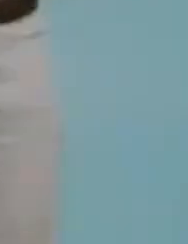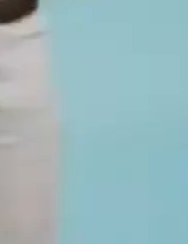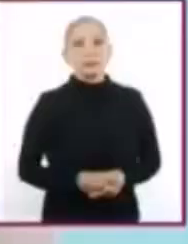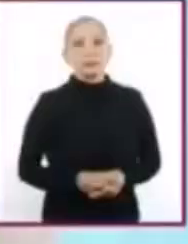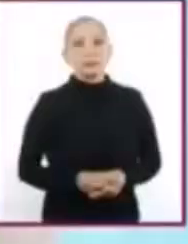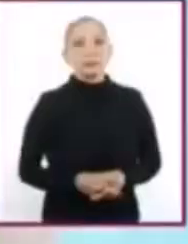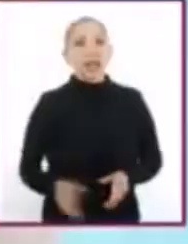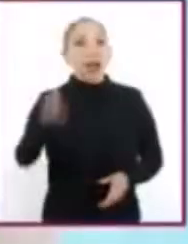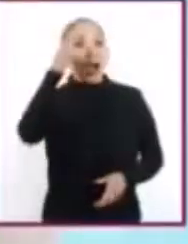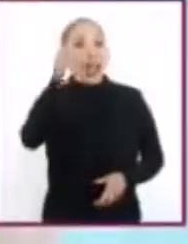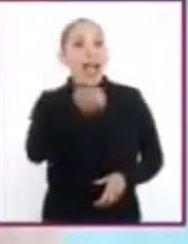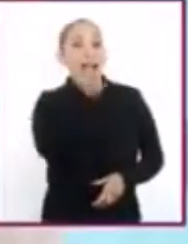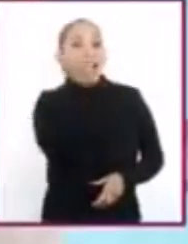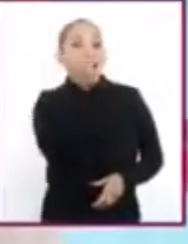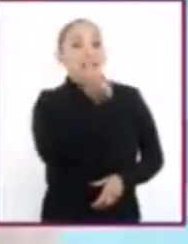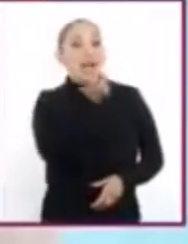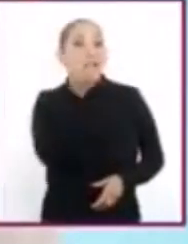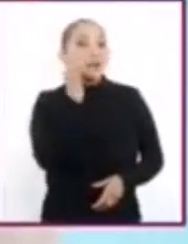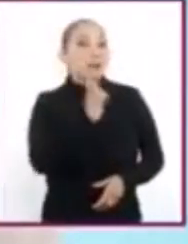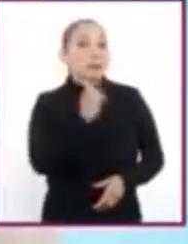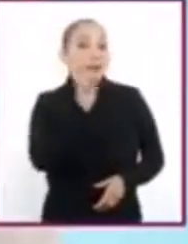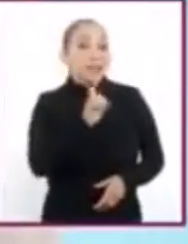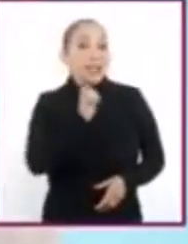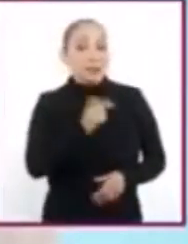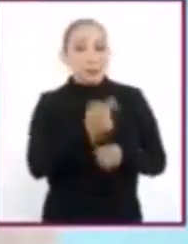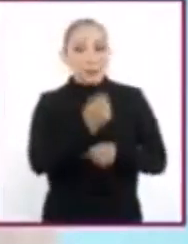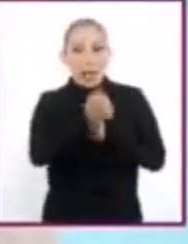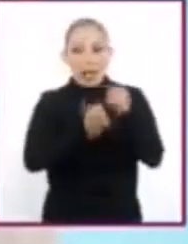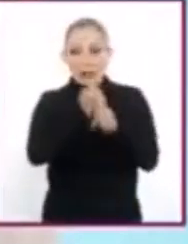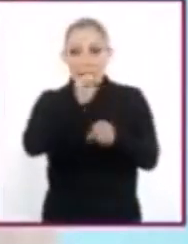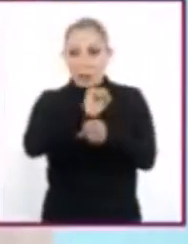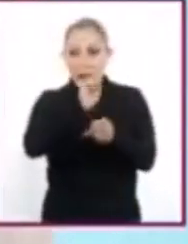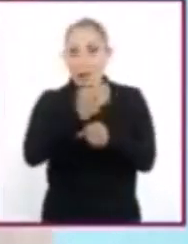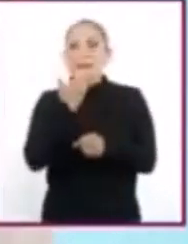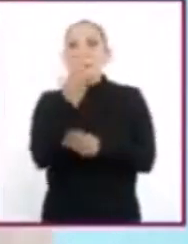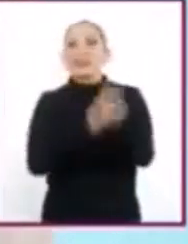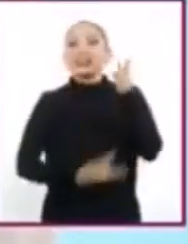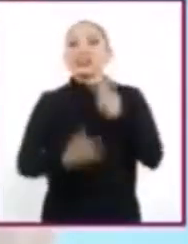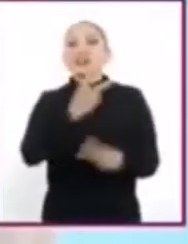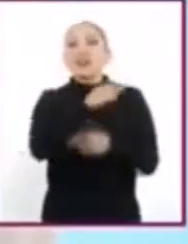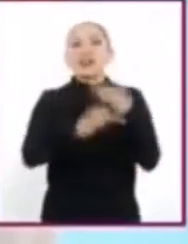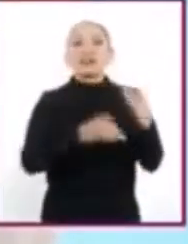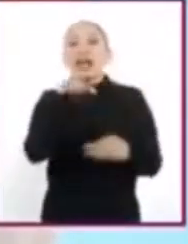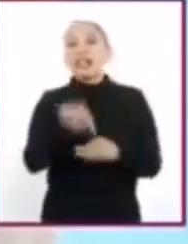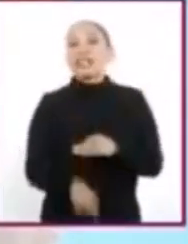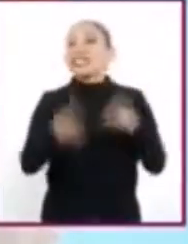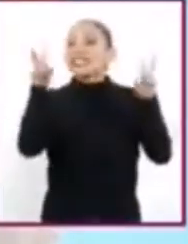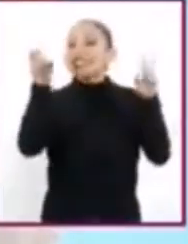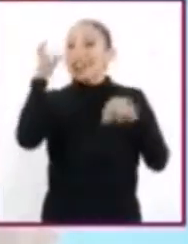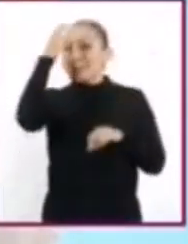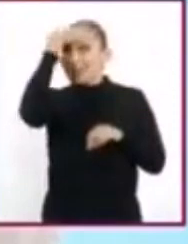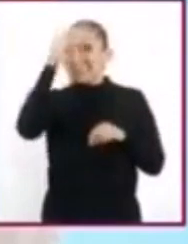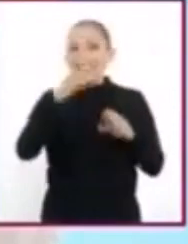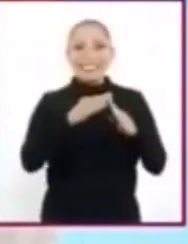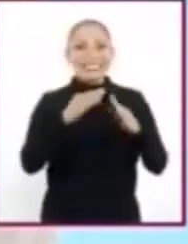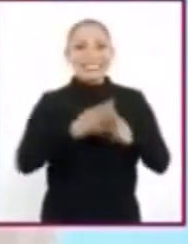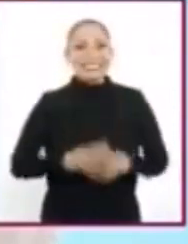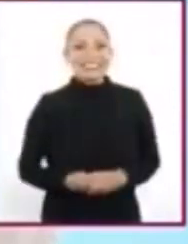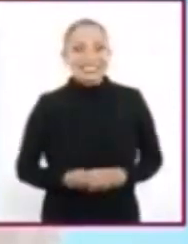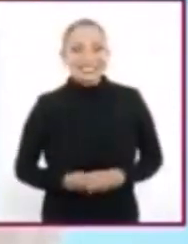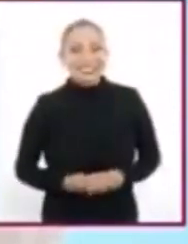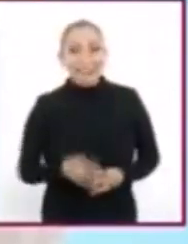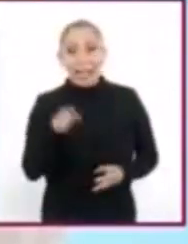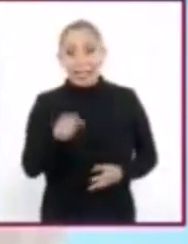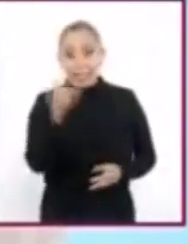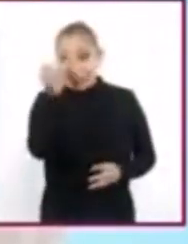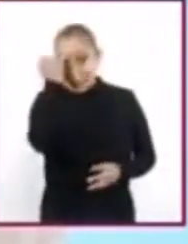¿Qué tal alumnas y alumnos de primer grado de secundaria? Sean bienvenidas y bienvenidos a la programación de Aprende en Casa. Una